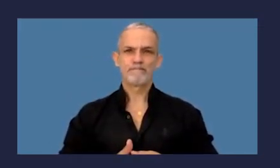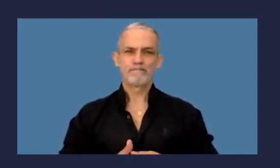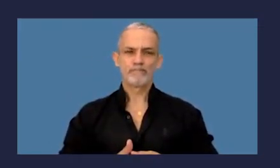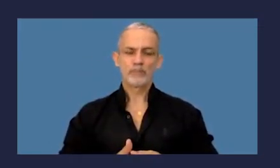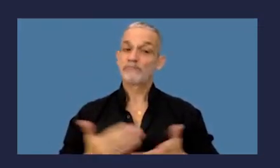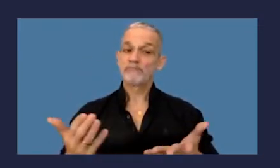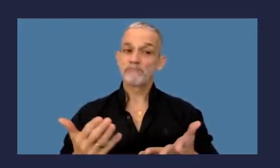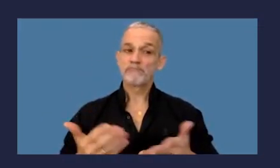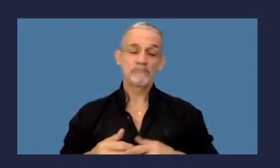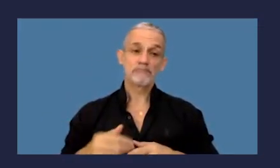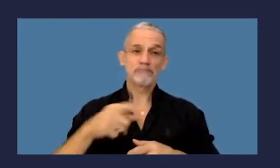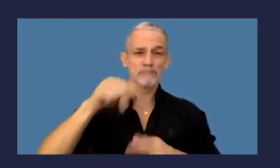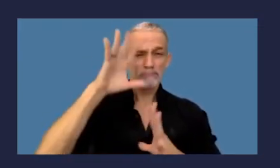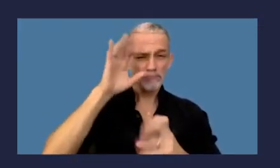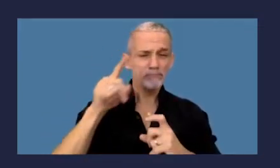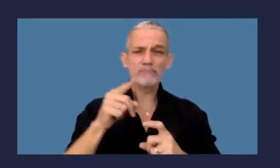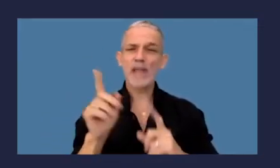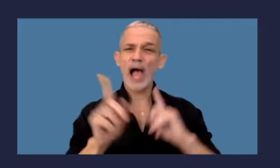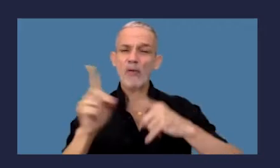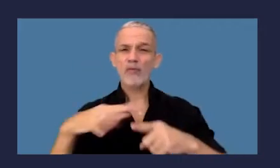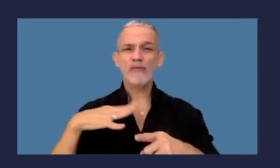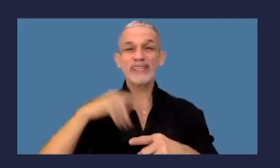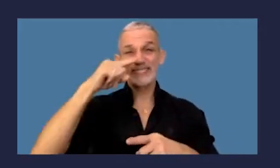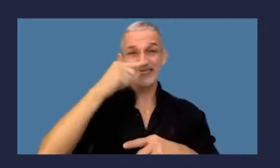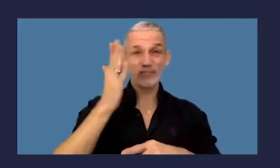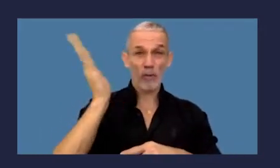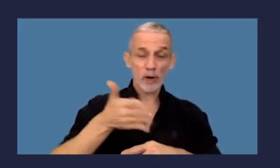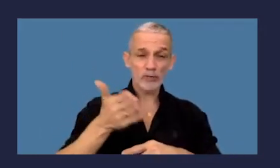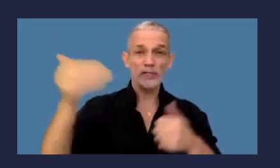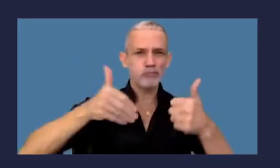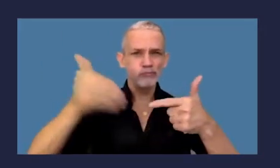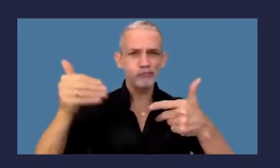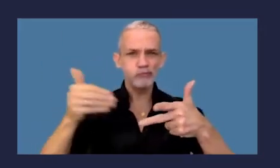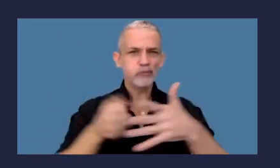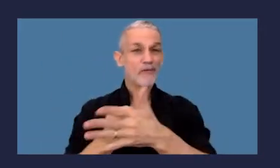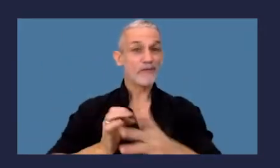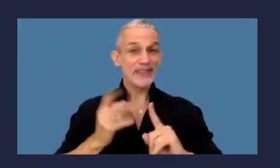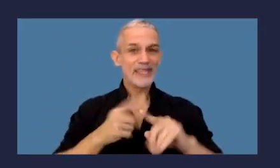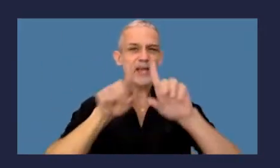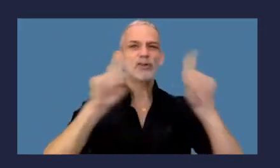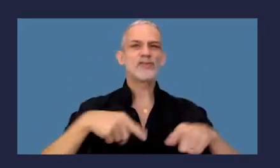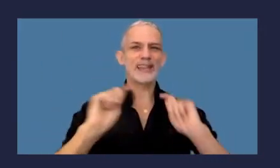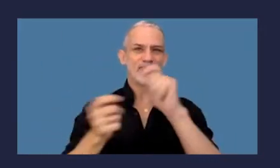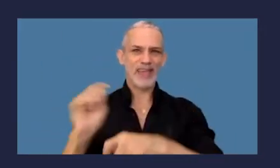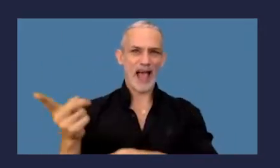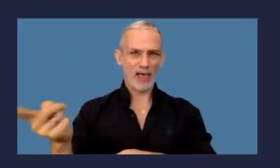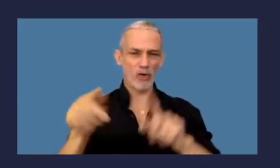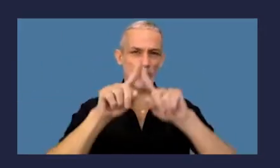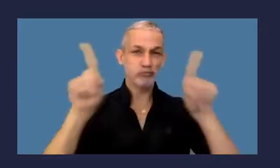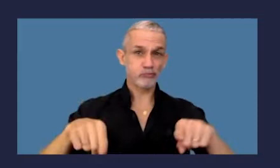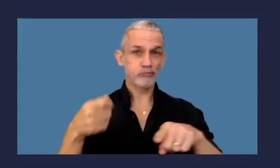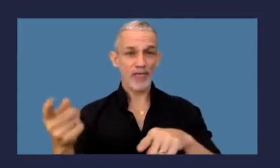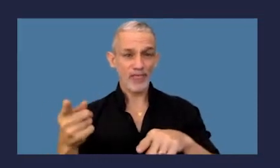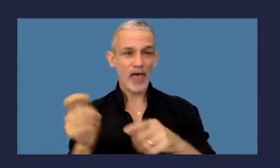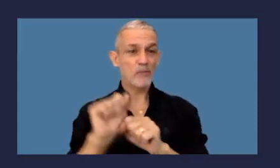Y bueno, recordar también que aquellos que cumplan el 75% de las exigencias, a fin de año tendrán un certificado que se